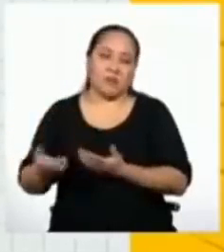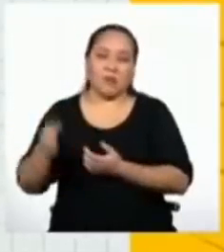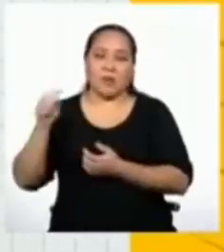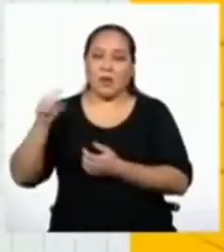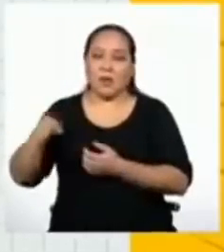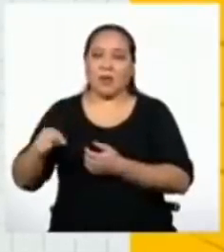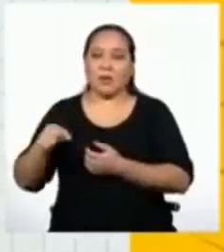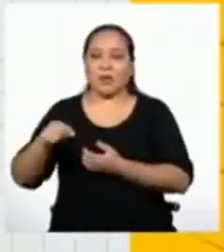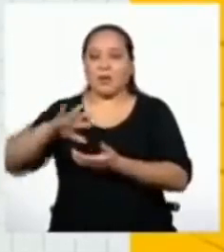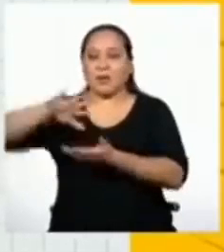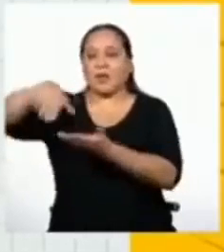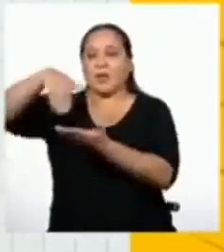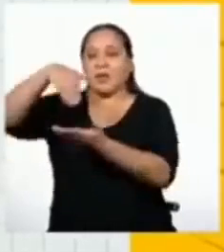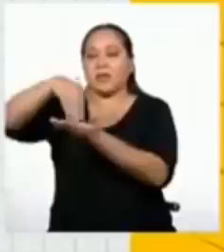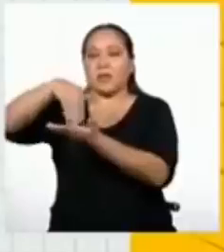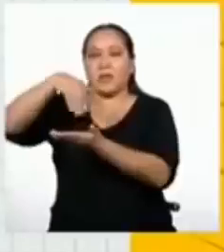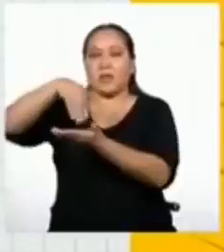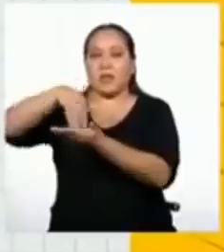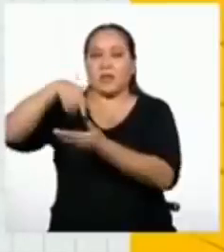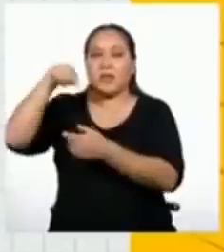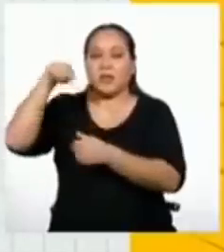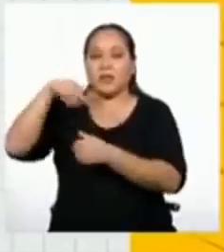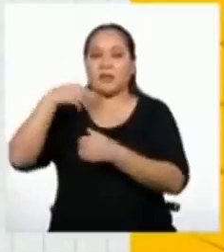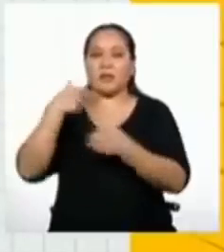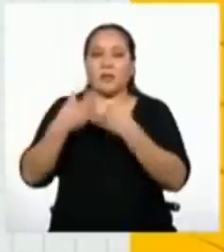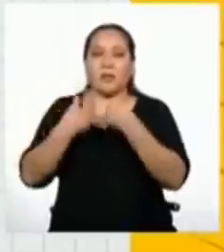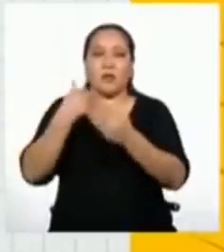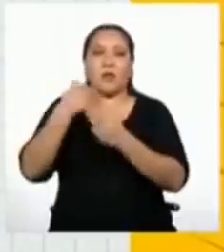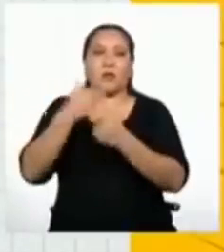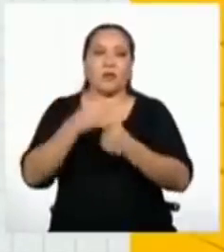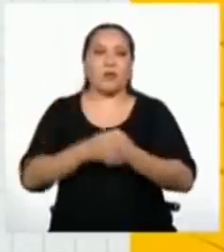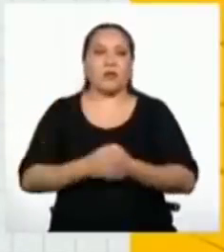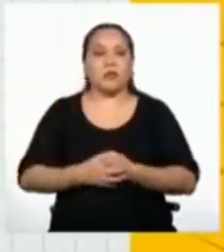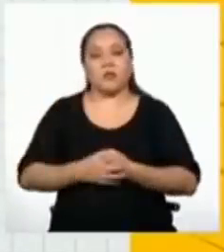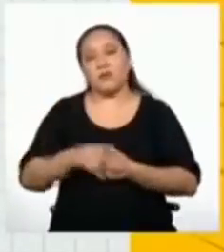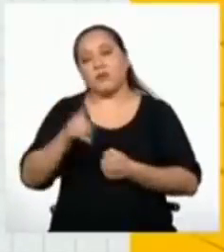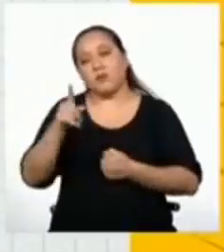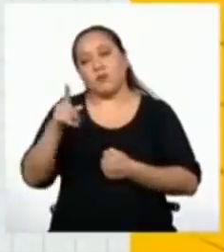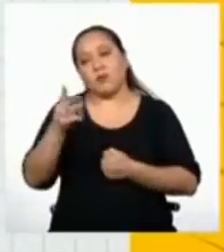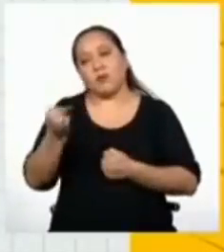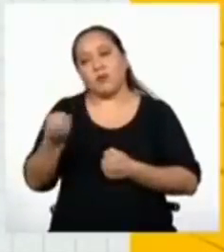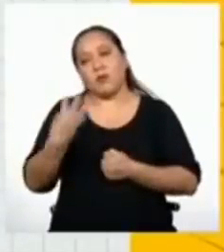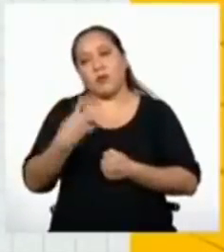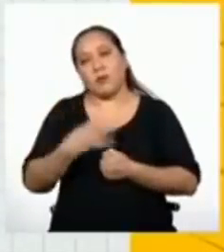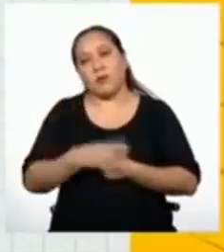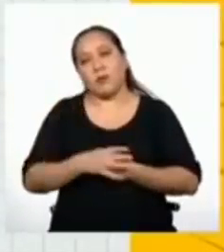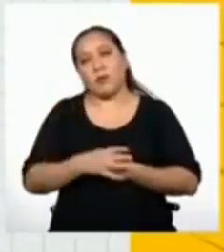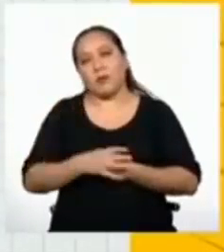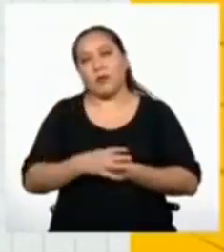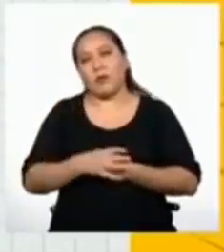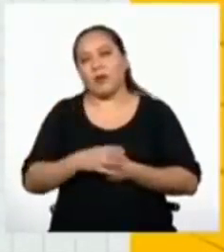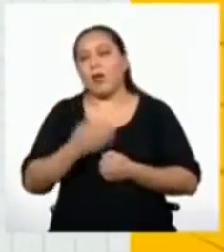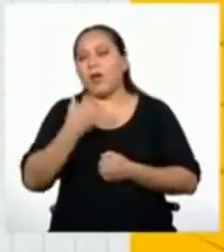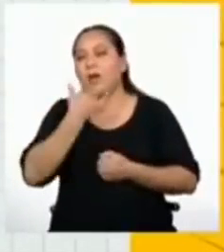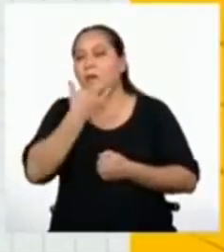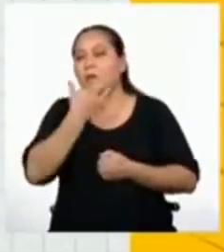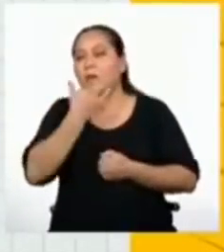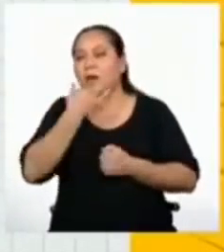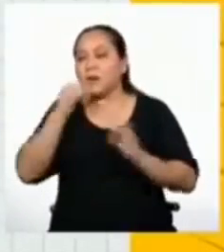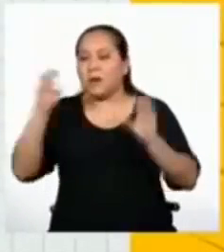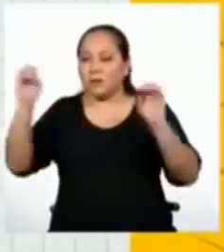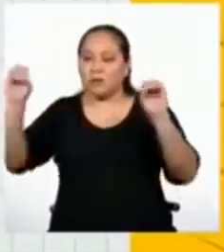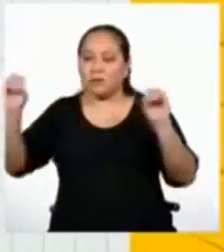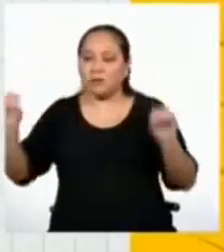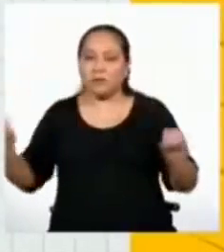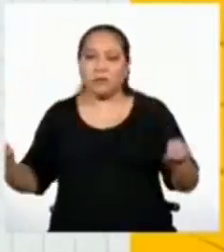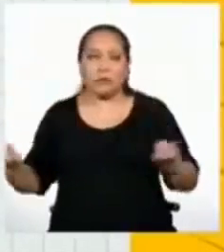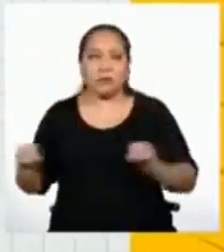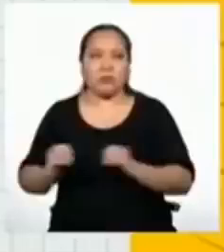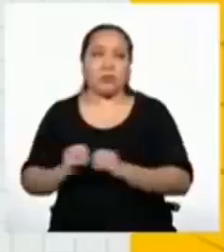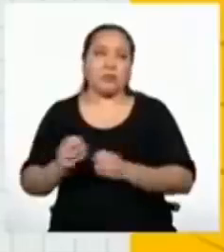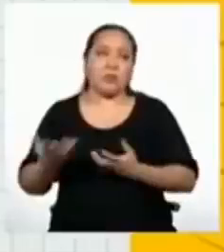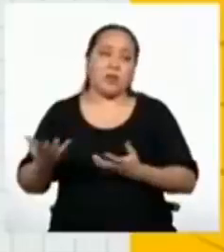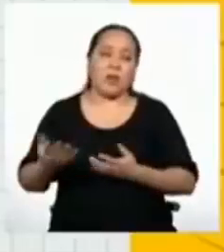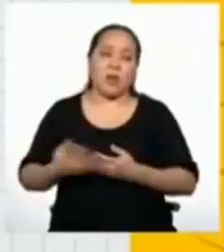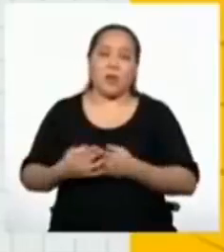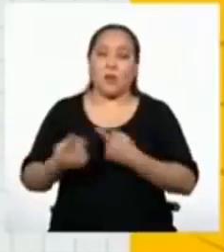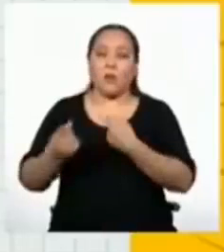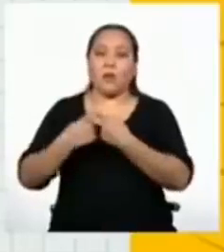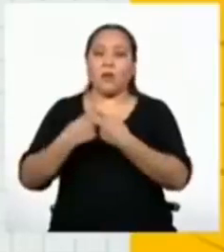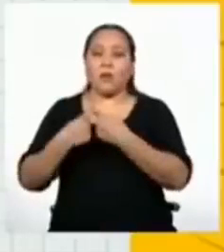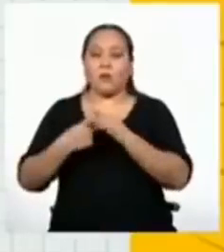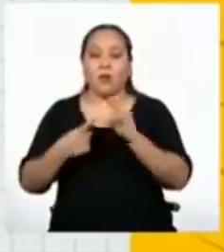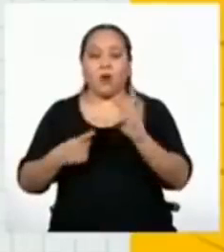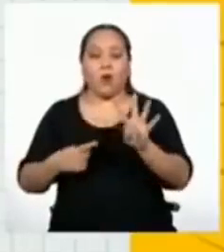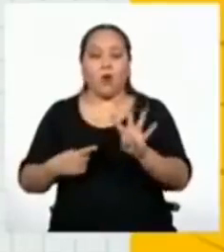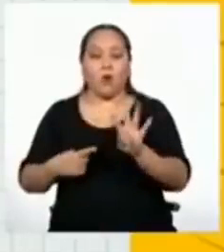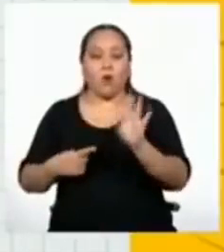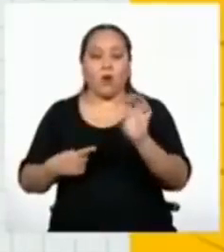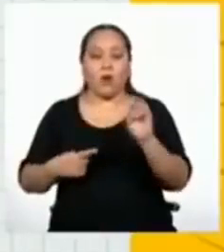viene a ser el término central de la progresión. Y, además, ¿qué hay de los otros términos? Si multiplicamos los